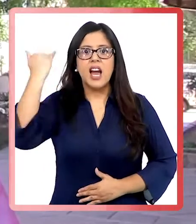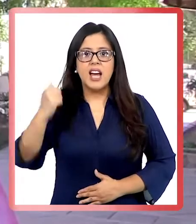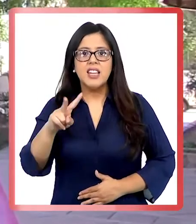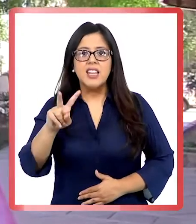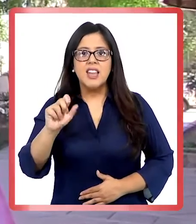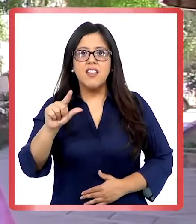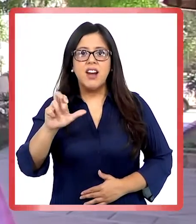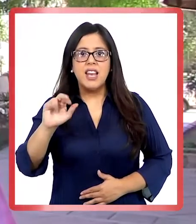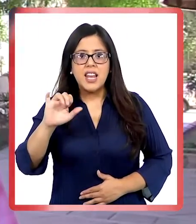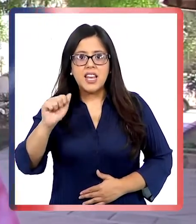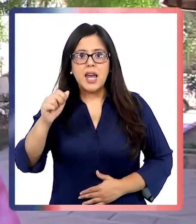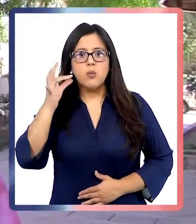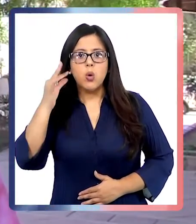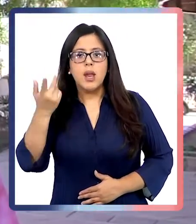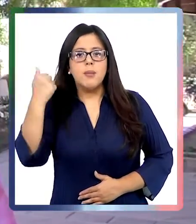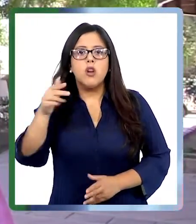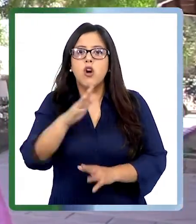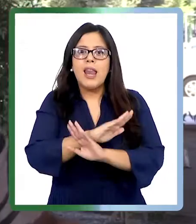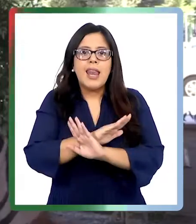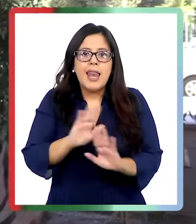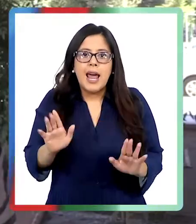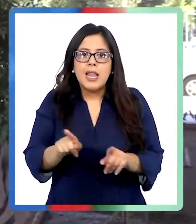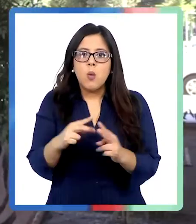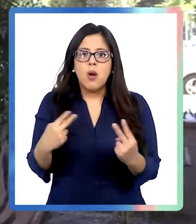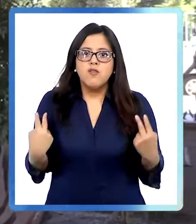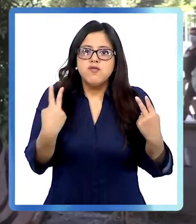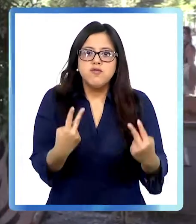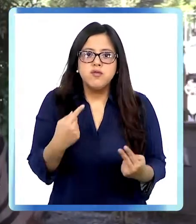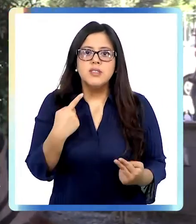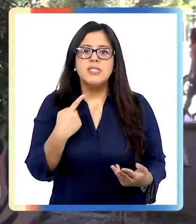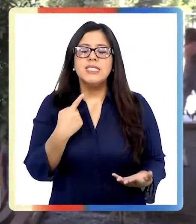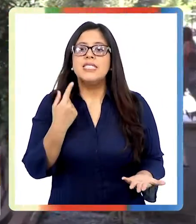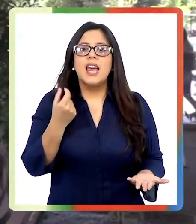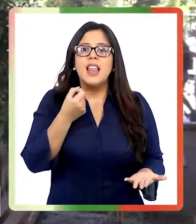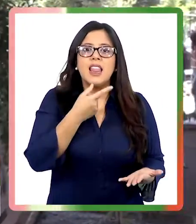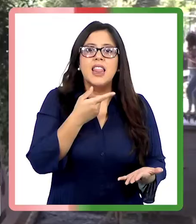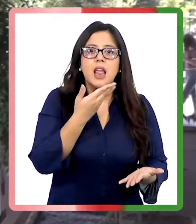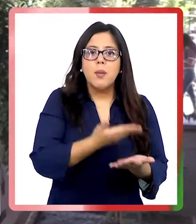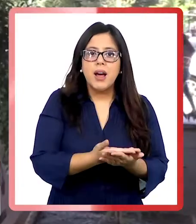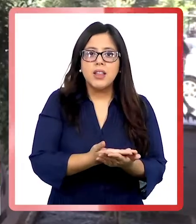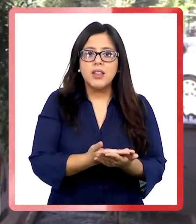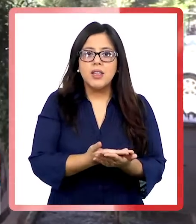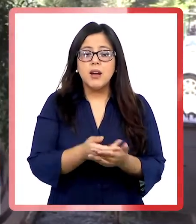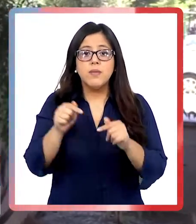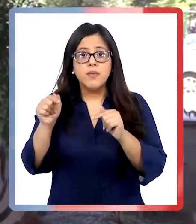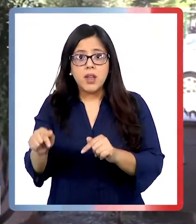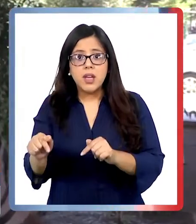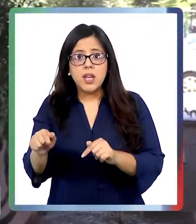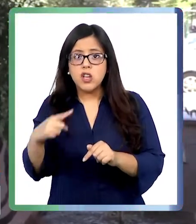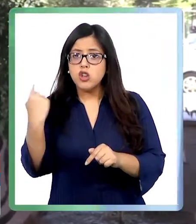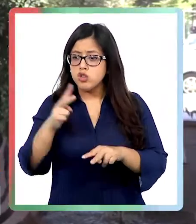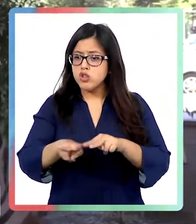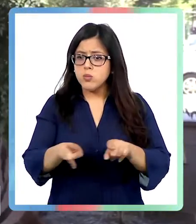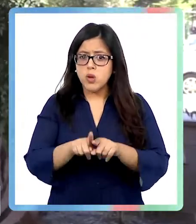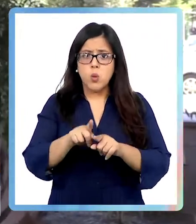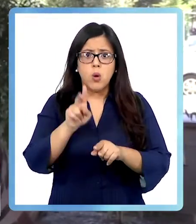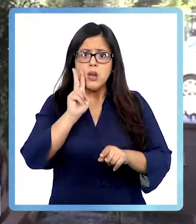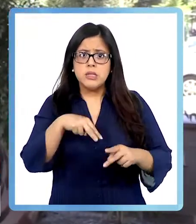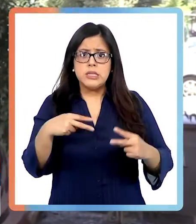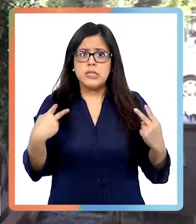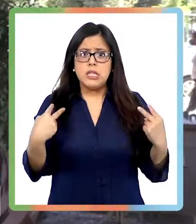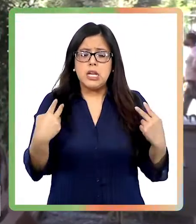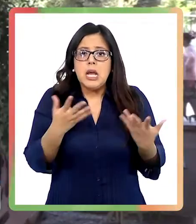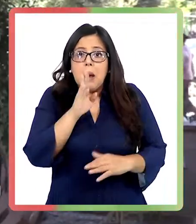en la página para verificar si son reales o falsos. Este tipo de cosas se sabía anteriormente de Valeria, pero nadie tuvo la